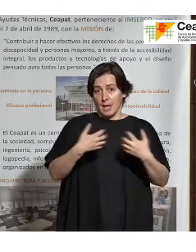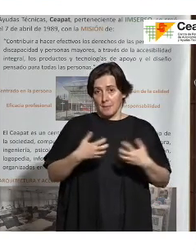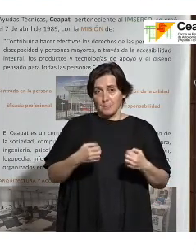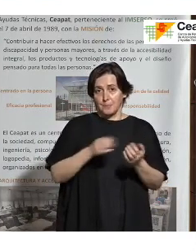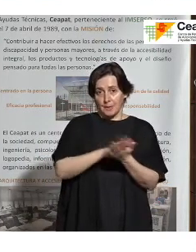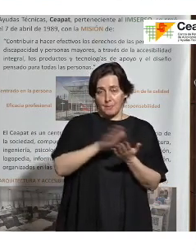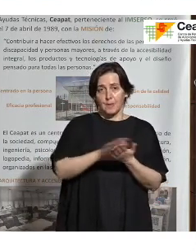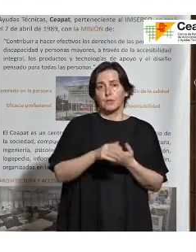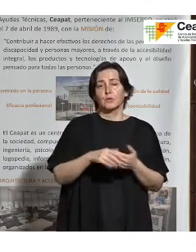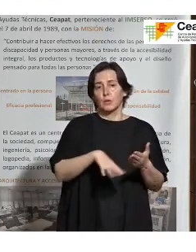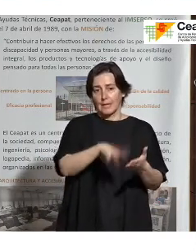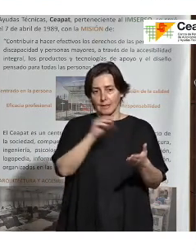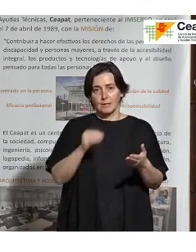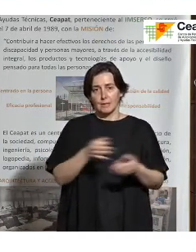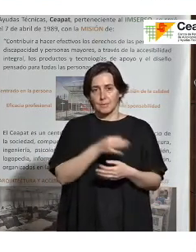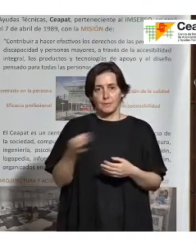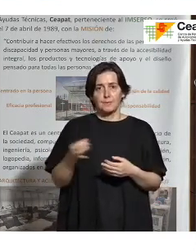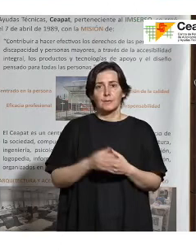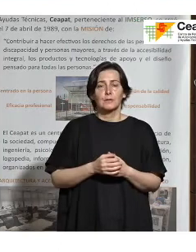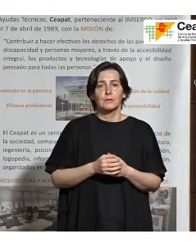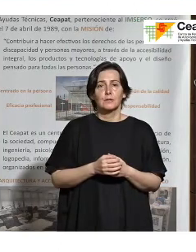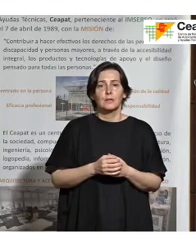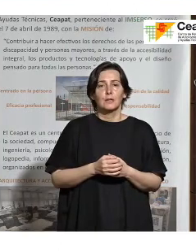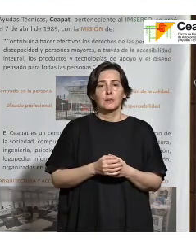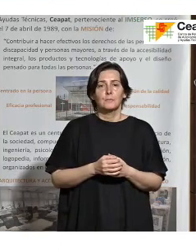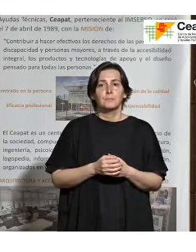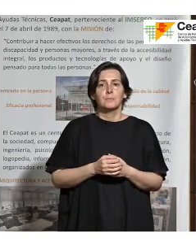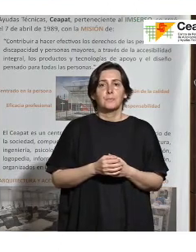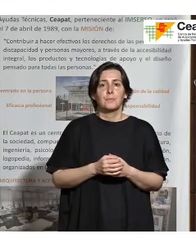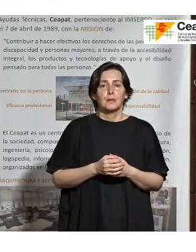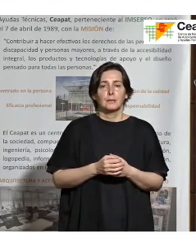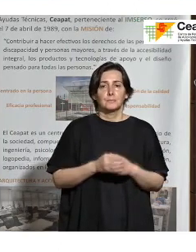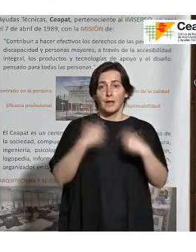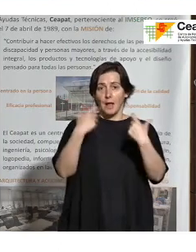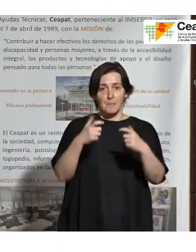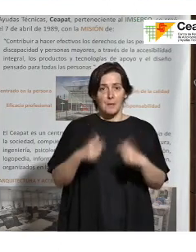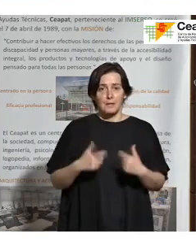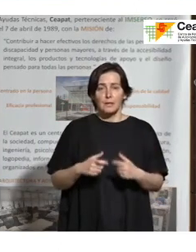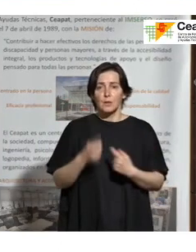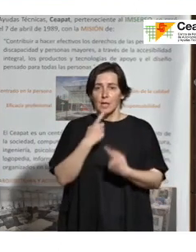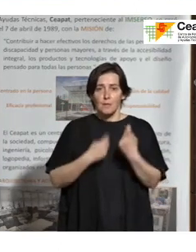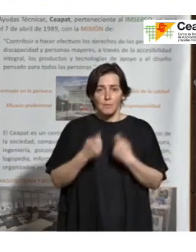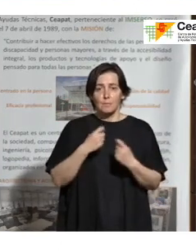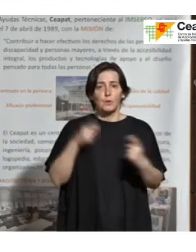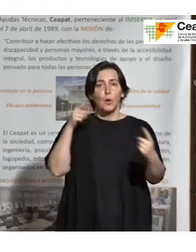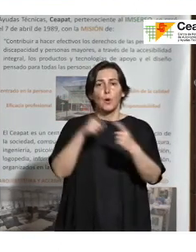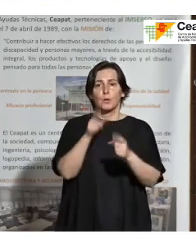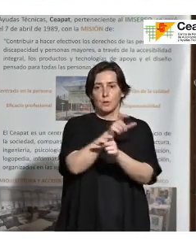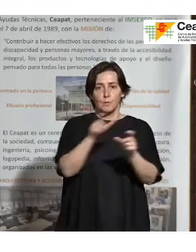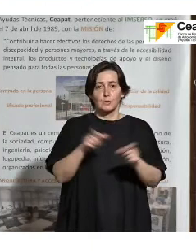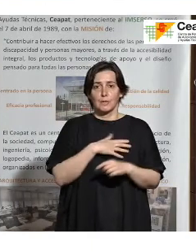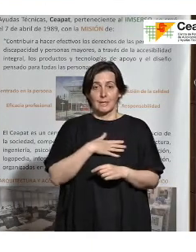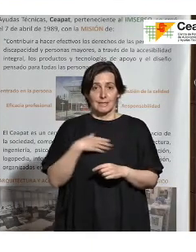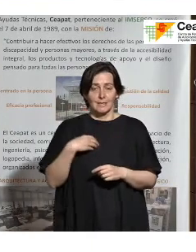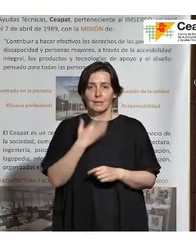comprensible, esto ya venía en la norma anterior, todos estos apartados de información para la persona que quiere